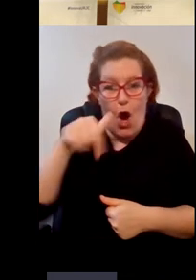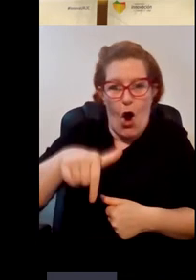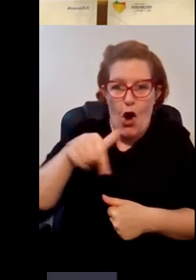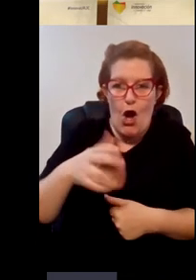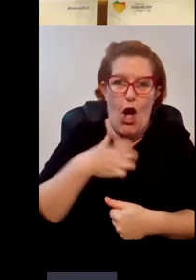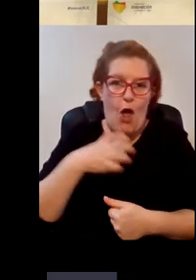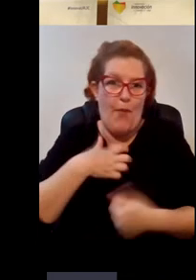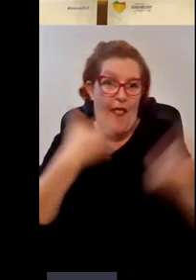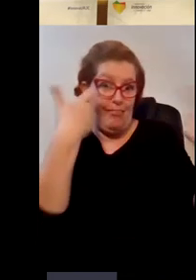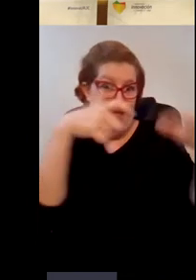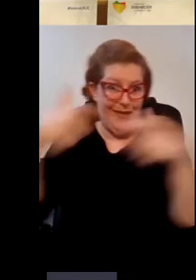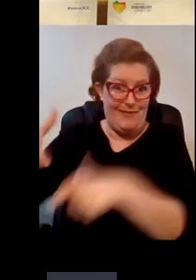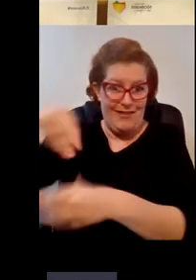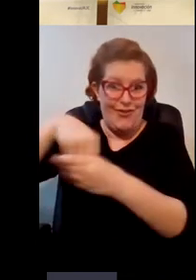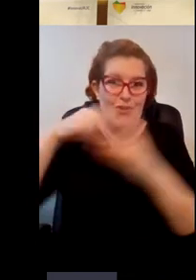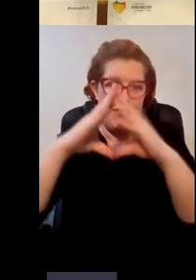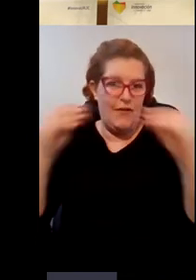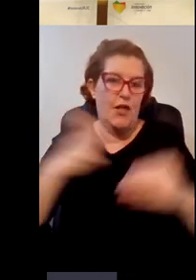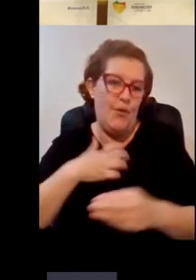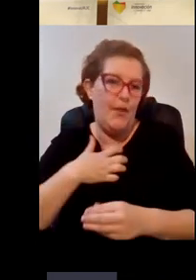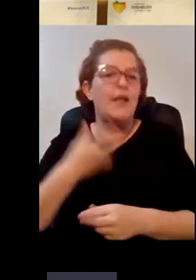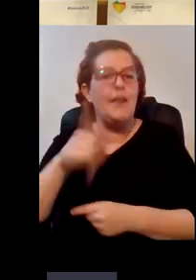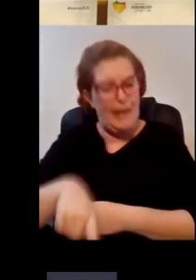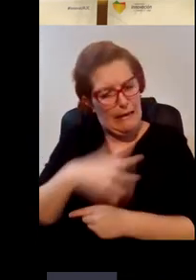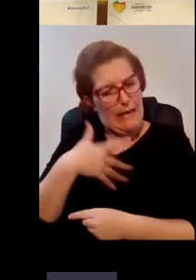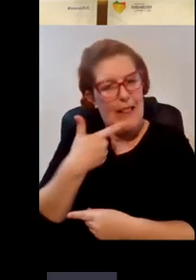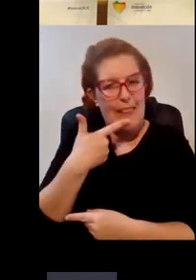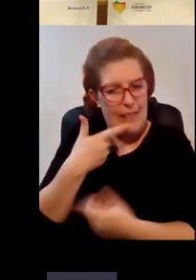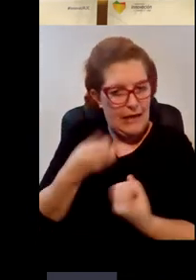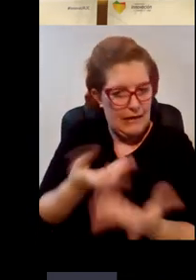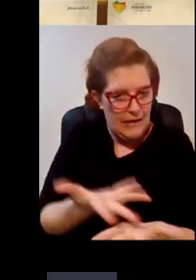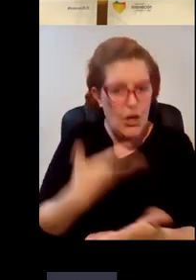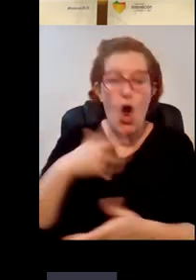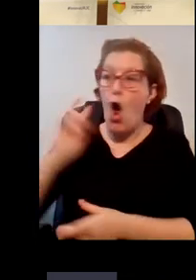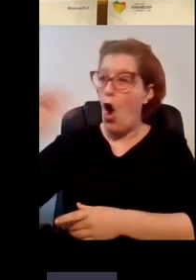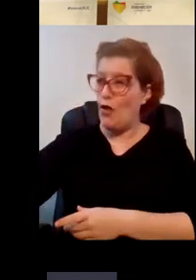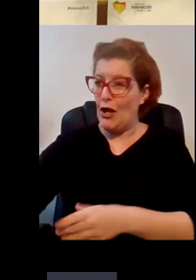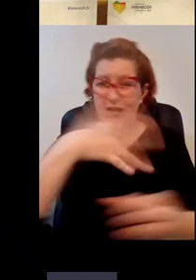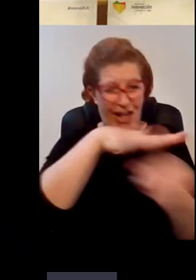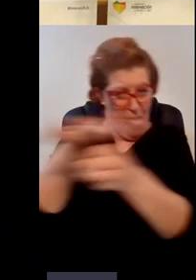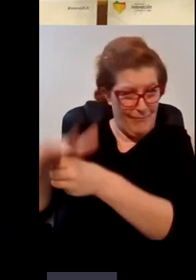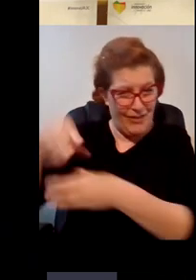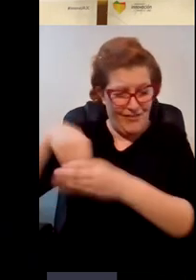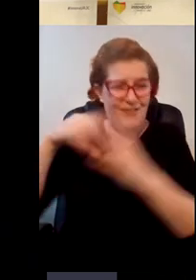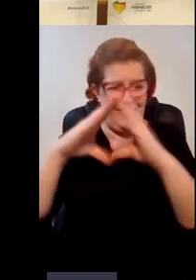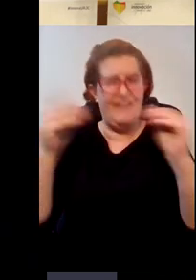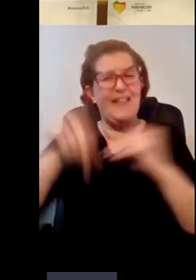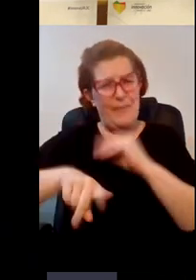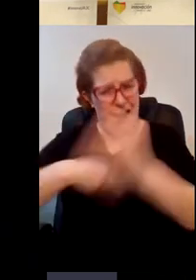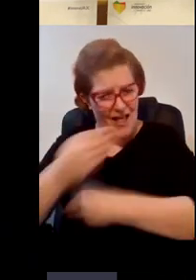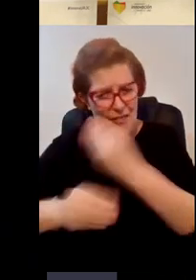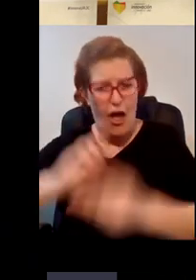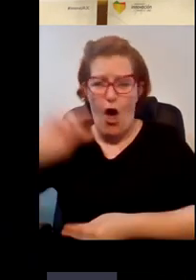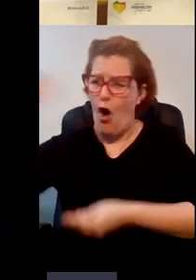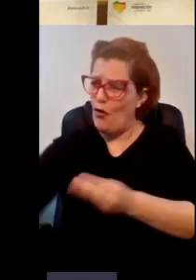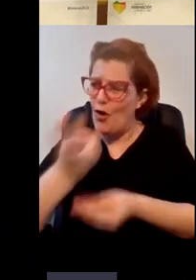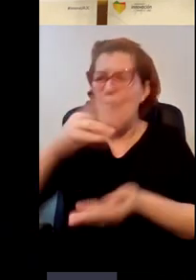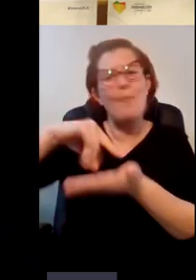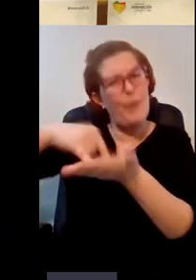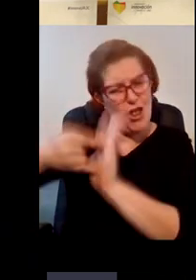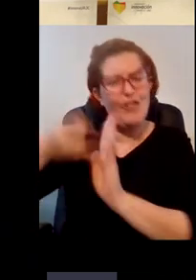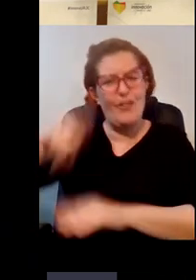los departamentos de la universidad también hay que comentar que desde otras muchas áreas se hacen otros proyectos también